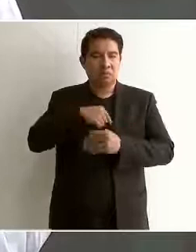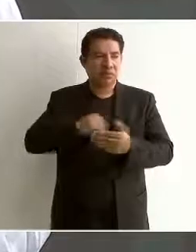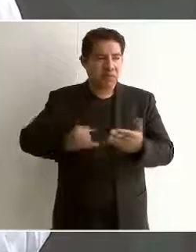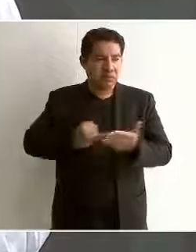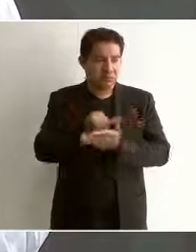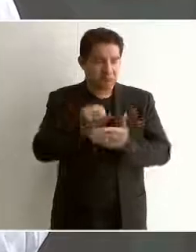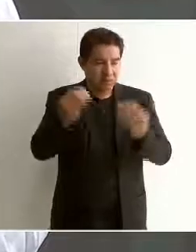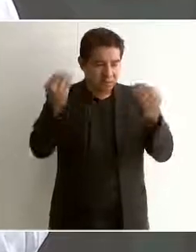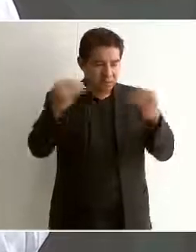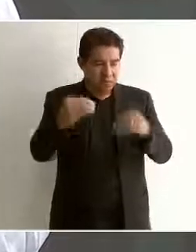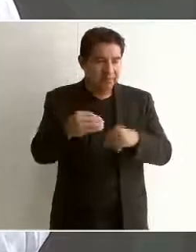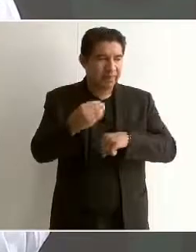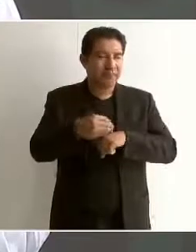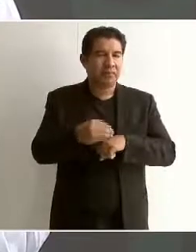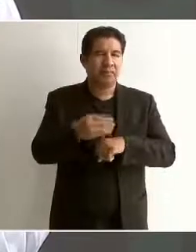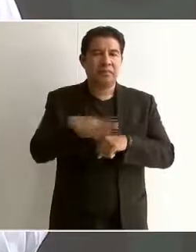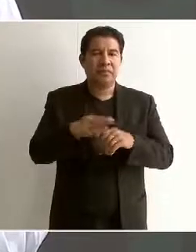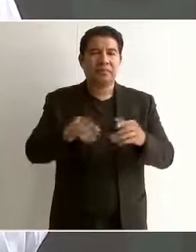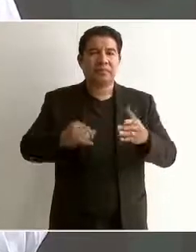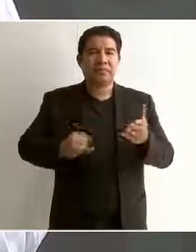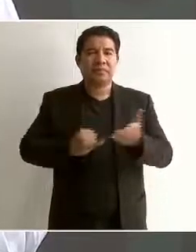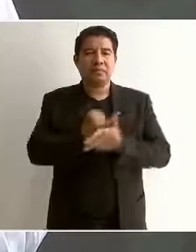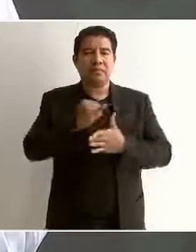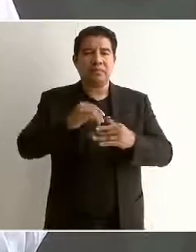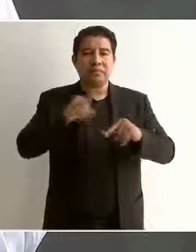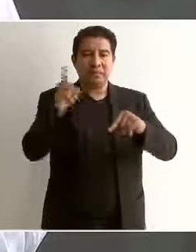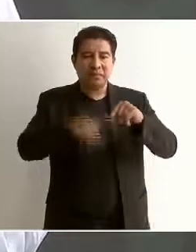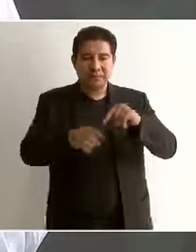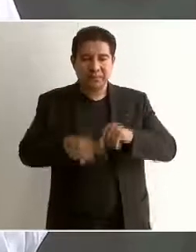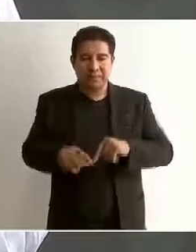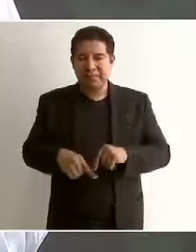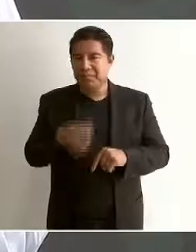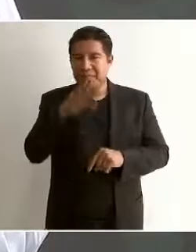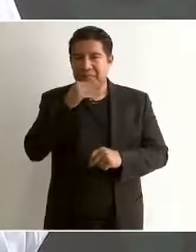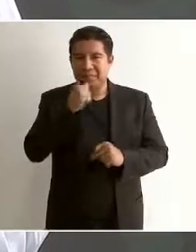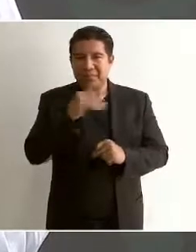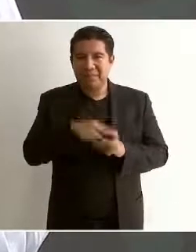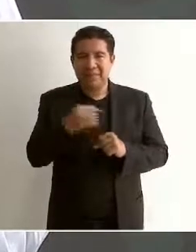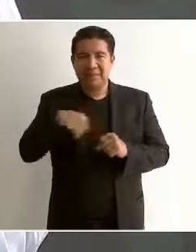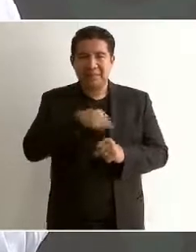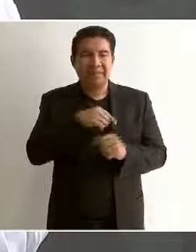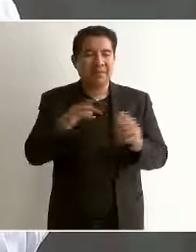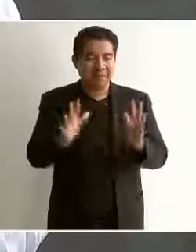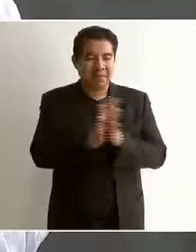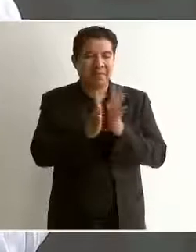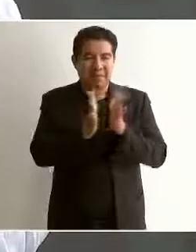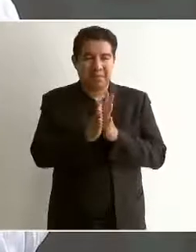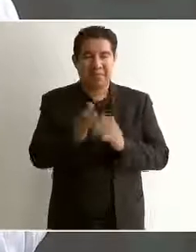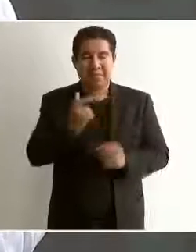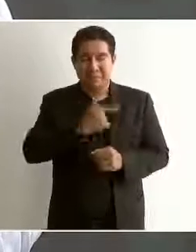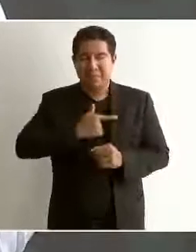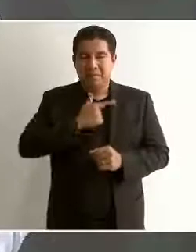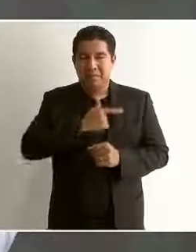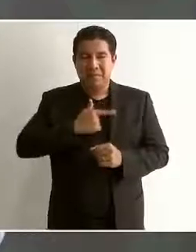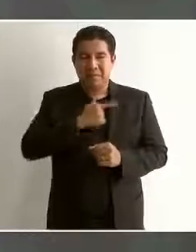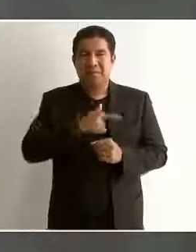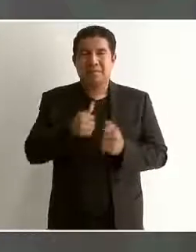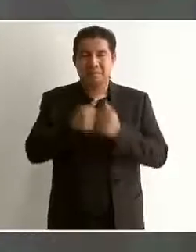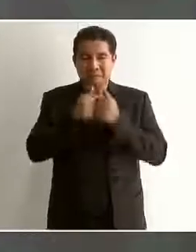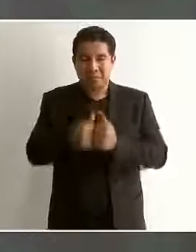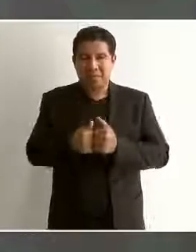se ha conseguido con la participación de todos me da muchísimo gusto estar aquí